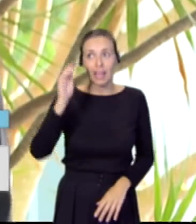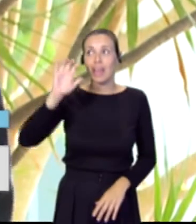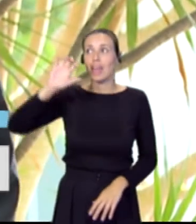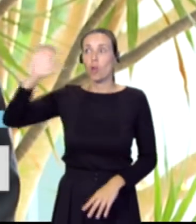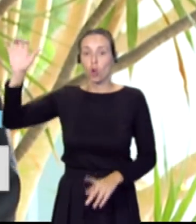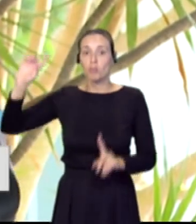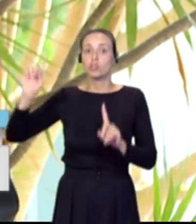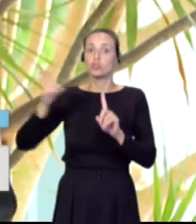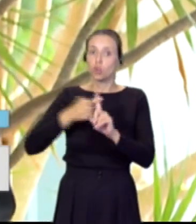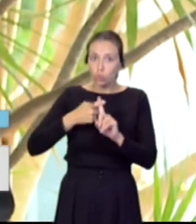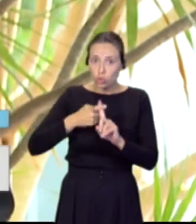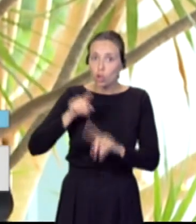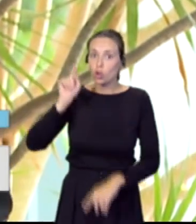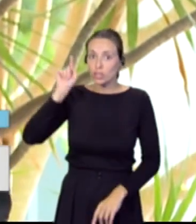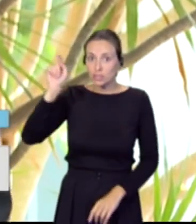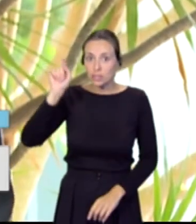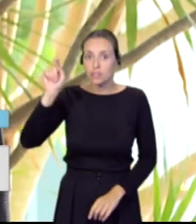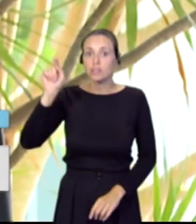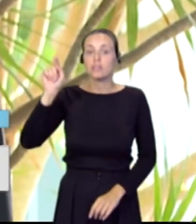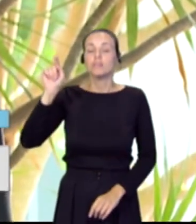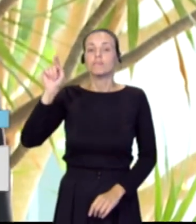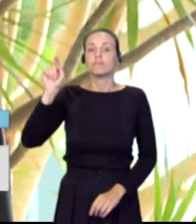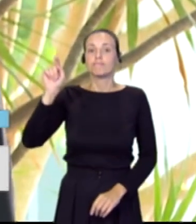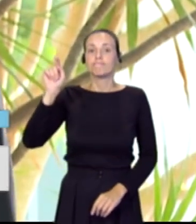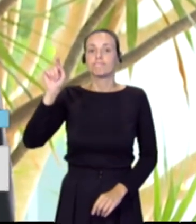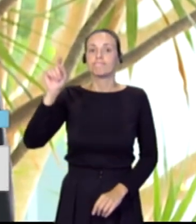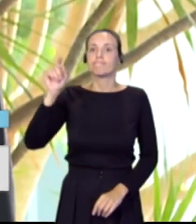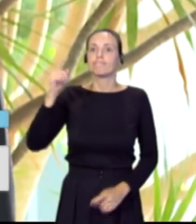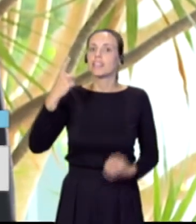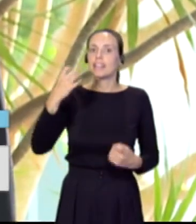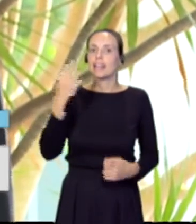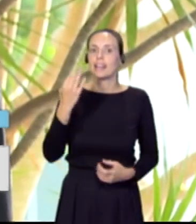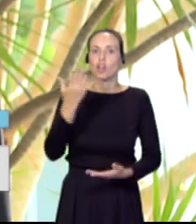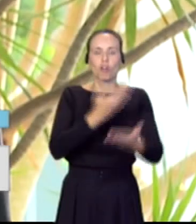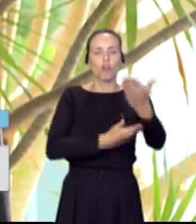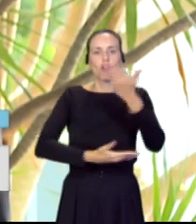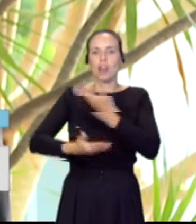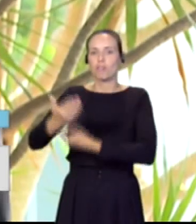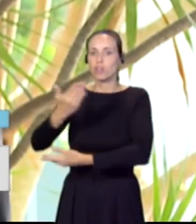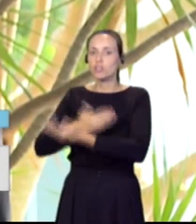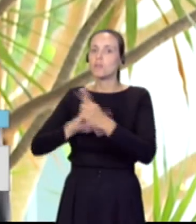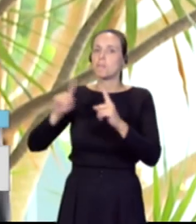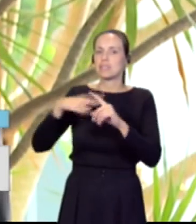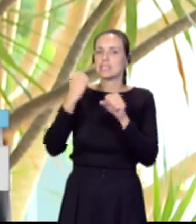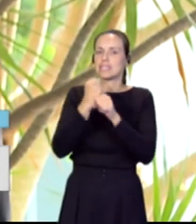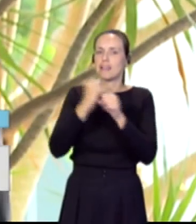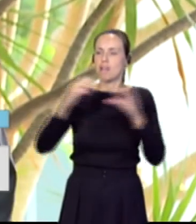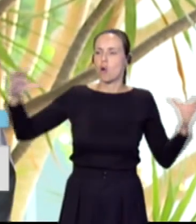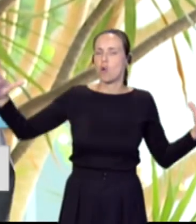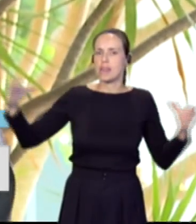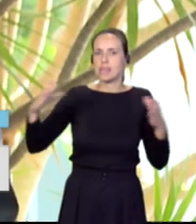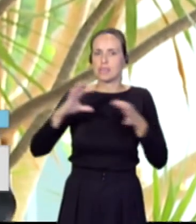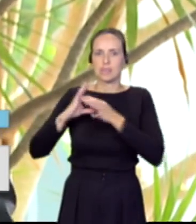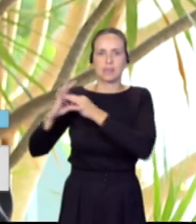también precisan una cooperación y unas sinergias estrechas